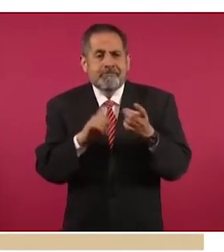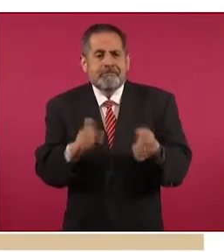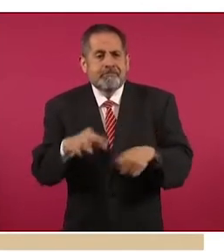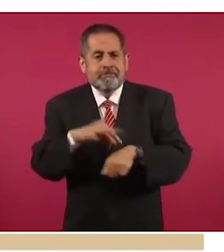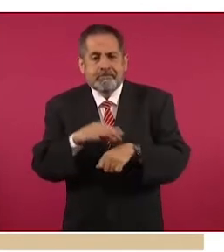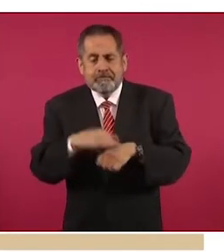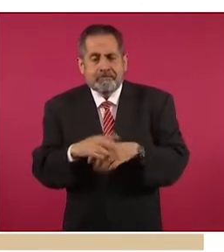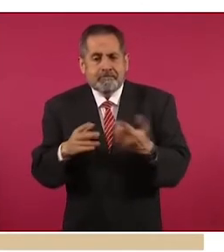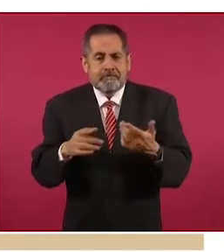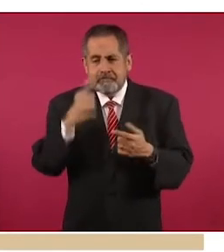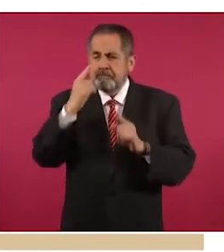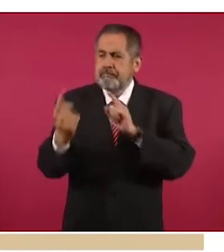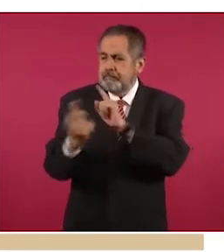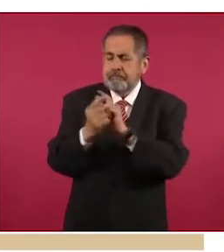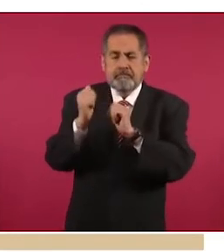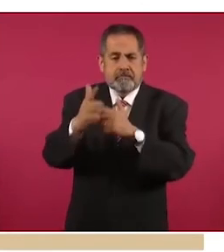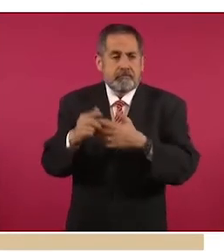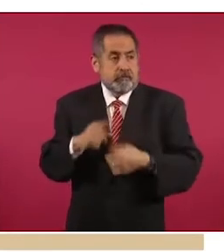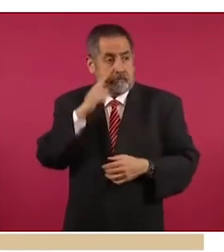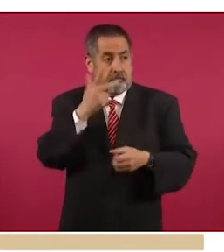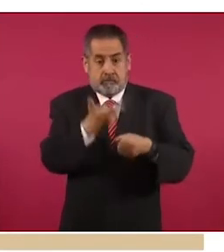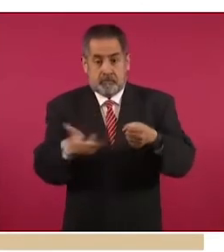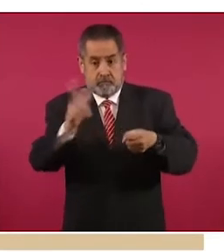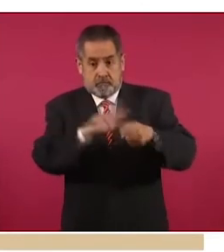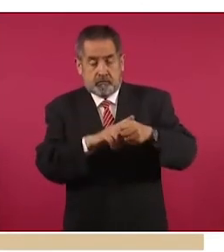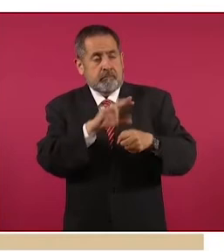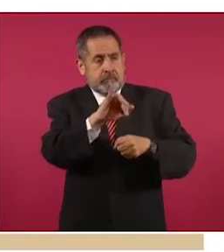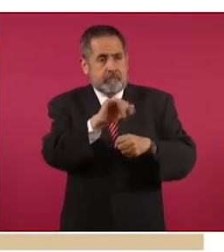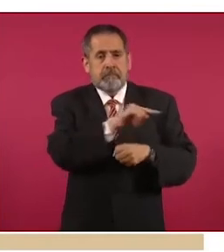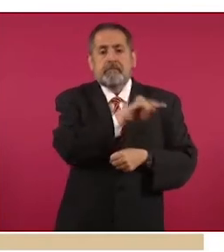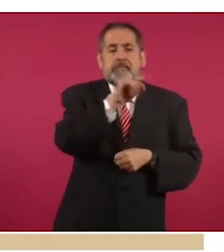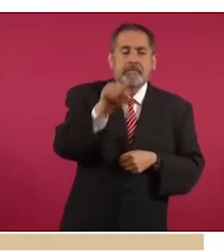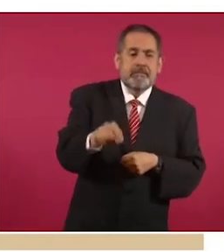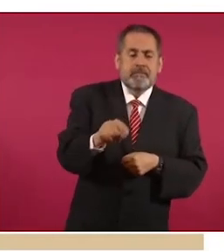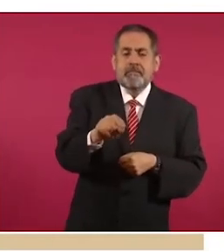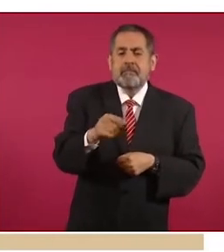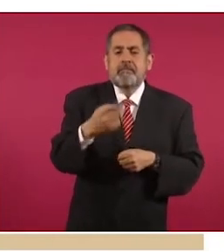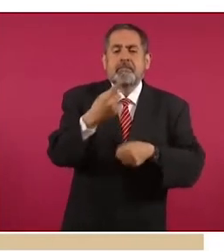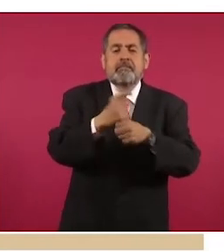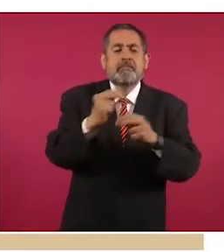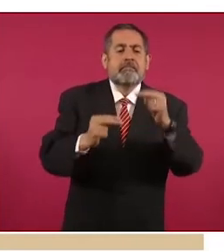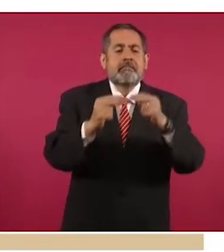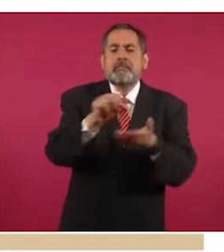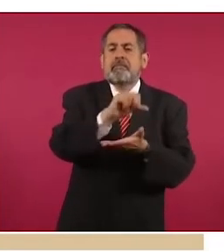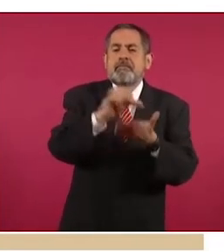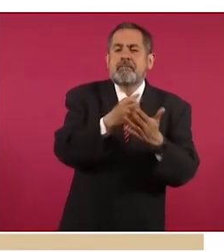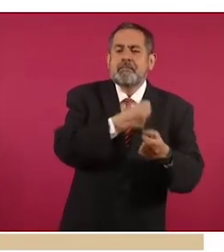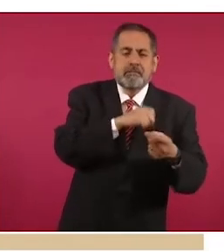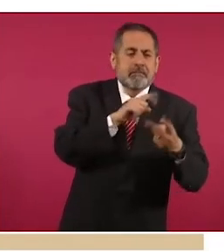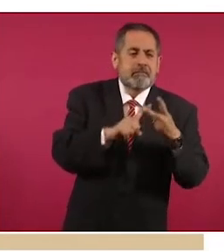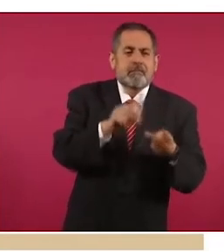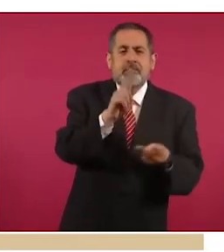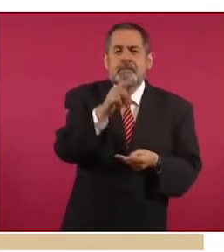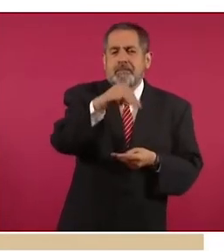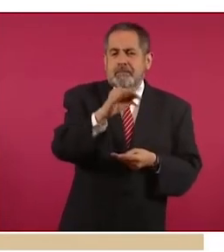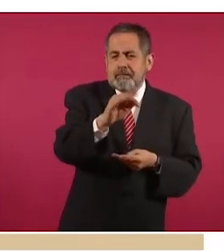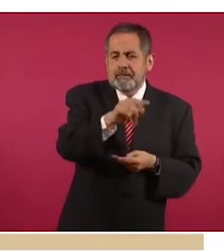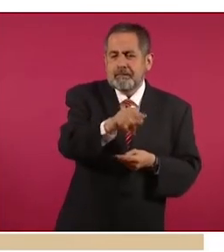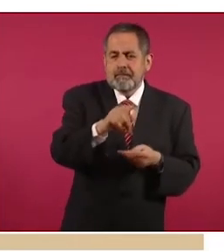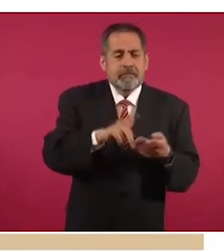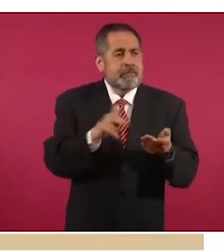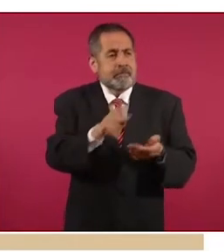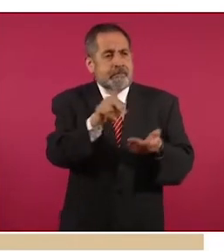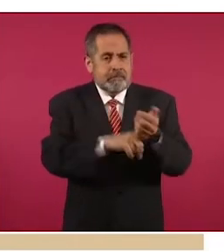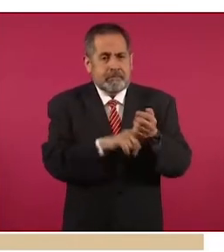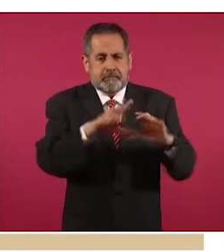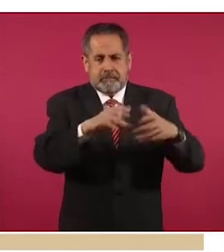en el primer nivel de atención, en hospitales, pero principalmente en primeros niveles, en centros de salud, unidades médicas rurales,